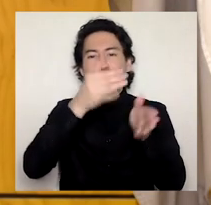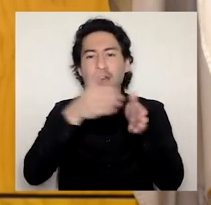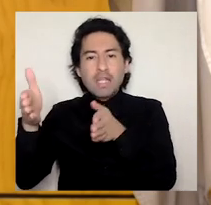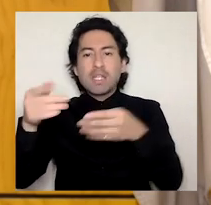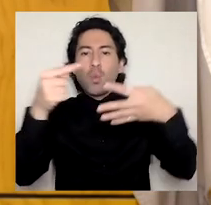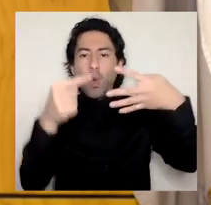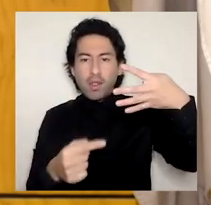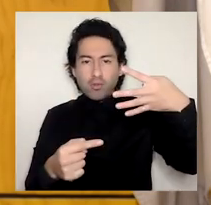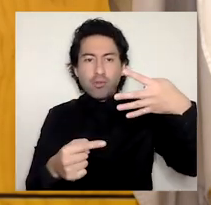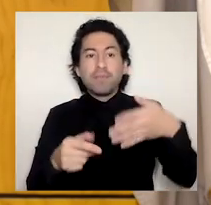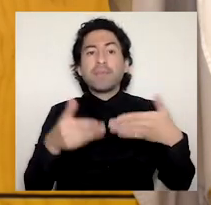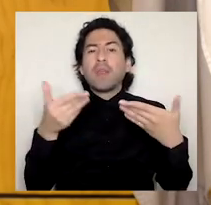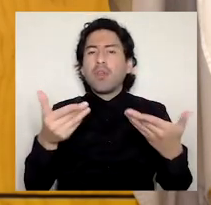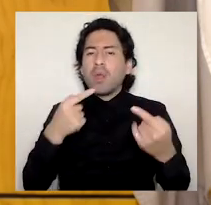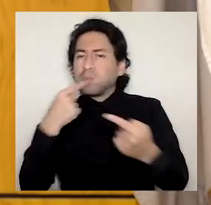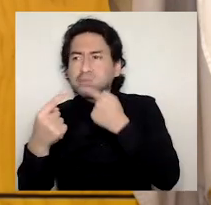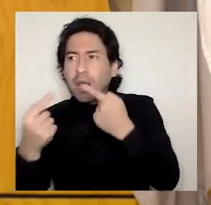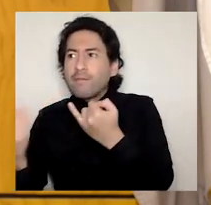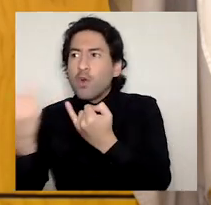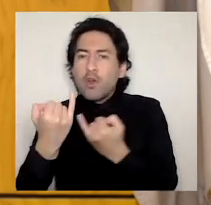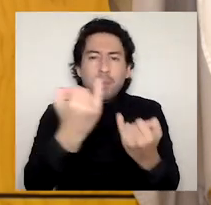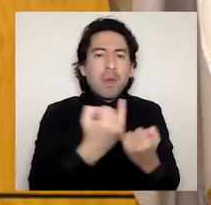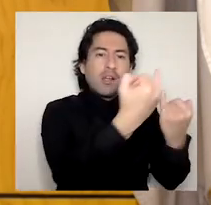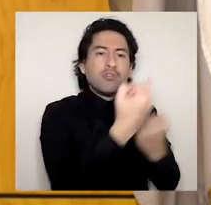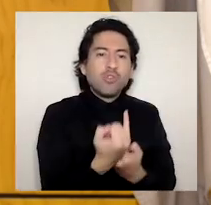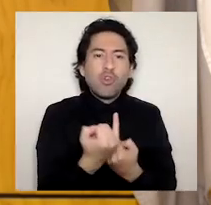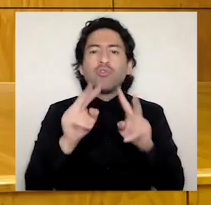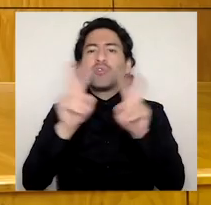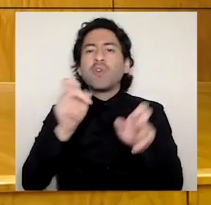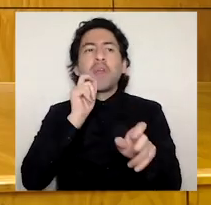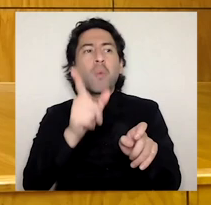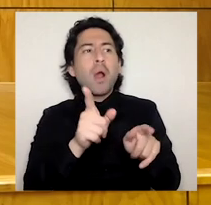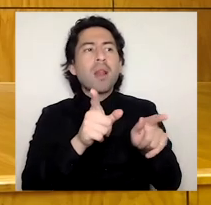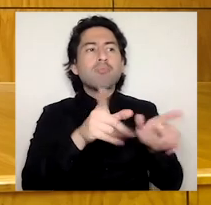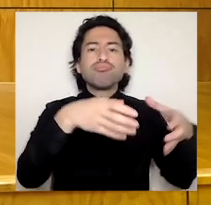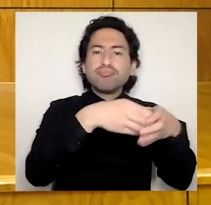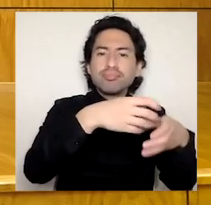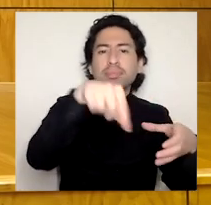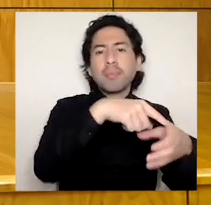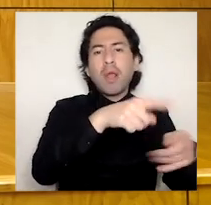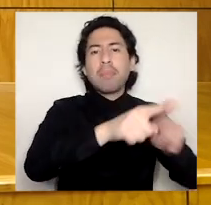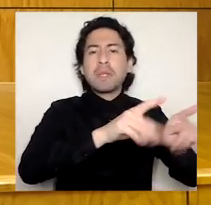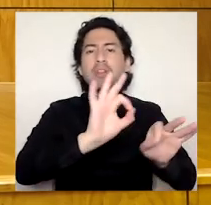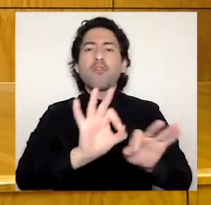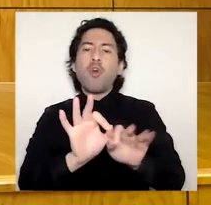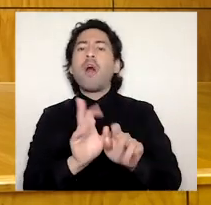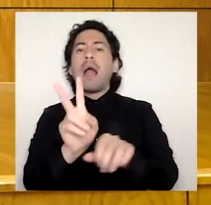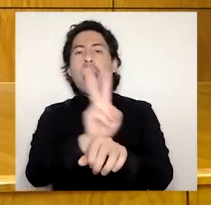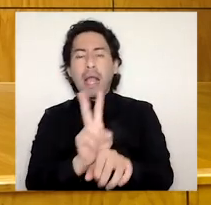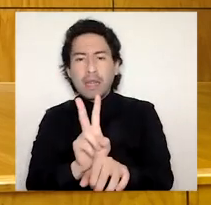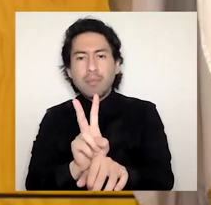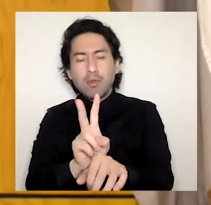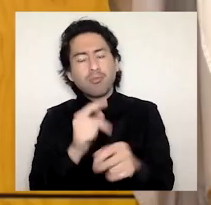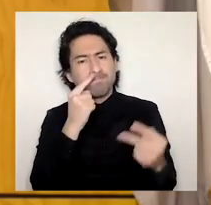disponibilidad de cargos por grado en las plantas ya mencionadas y por otro lado ir construyendo la metodología de